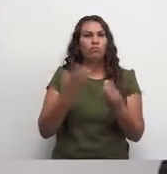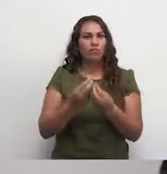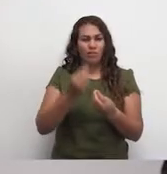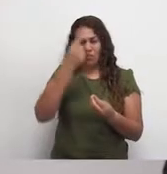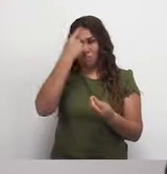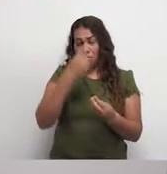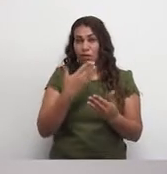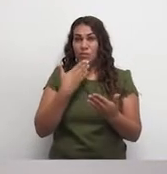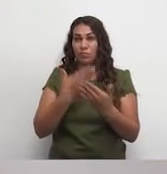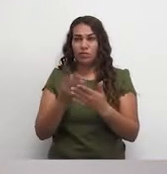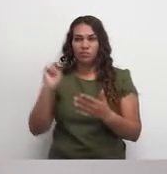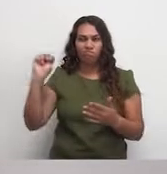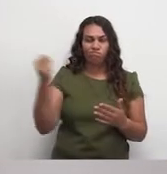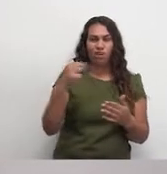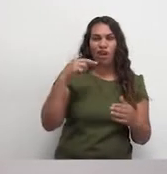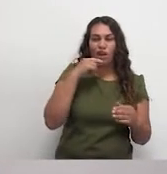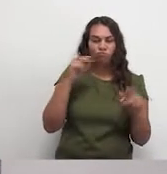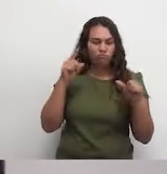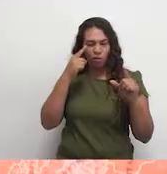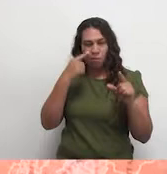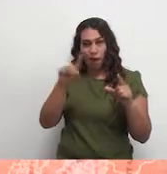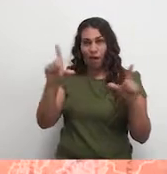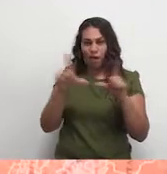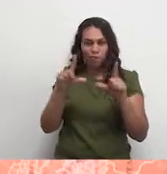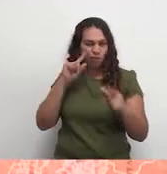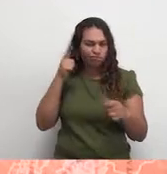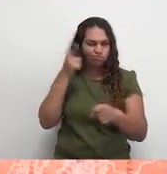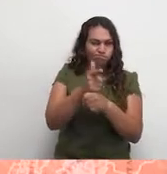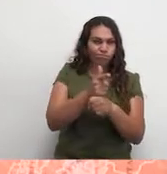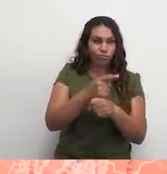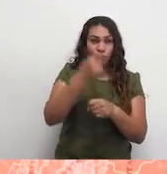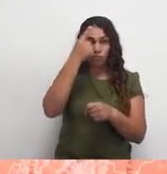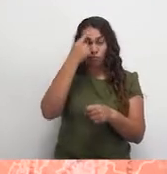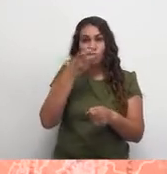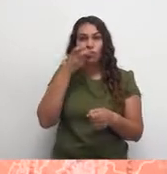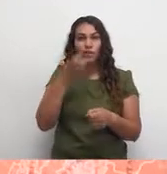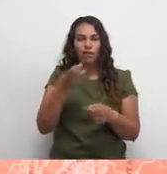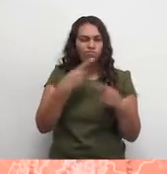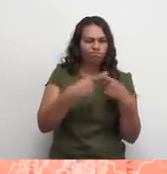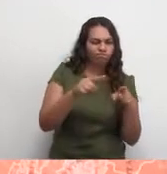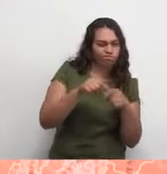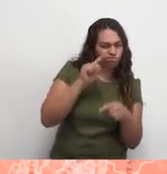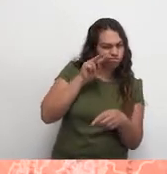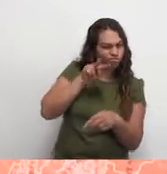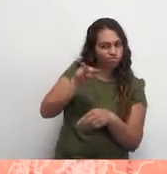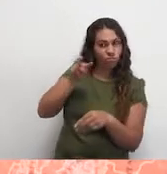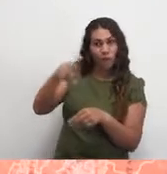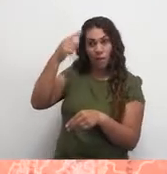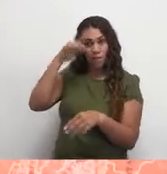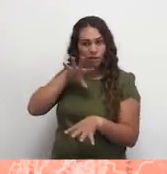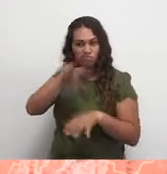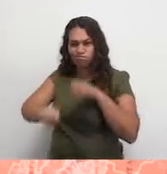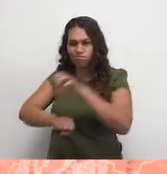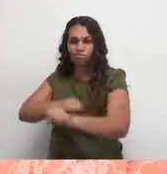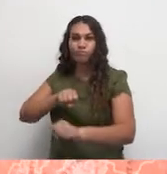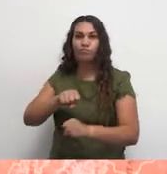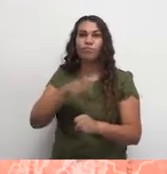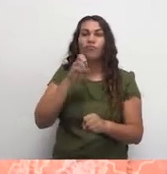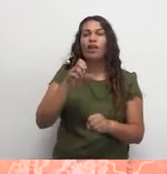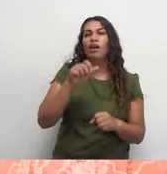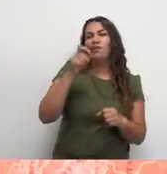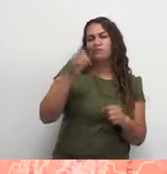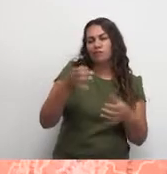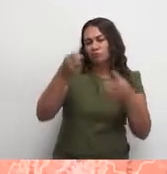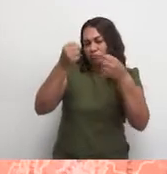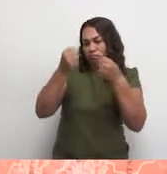aleatorio de reconocimiento de placas vehiculares. No es una tecnología basada en arcos. Los arcos de seguridad